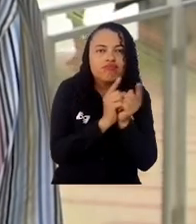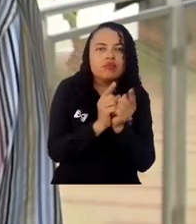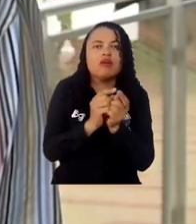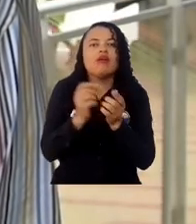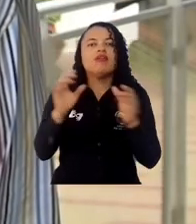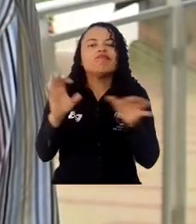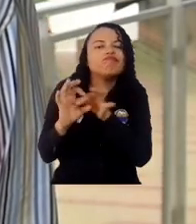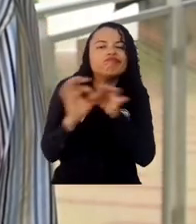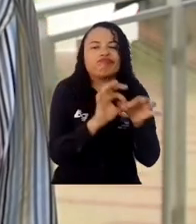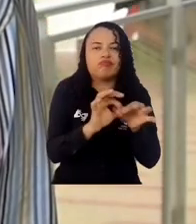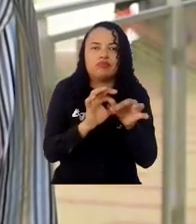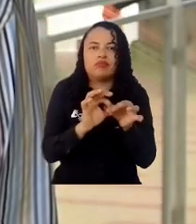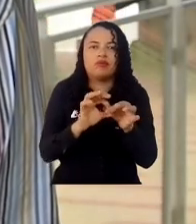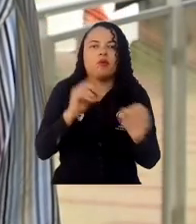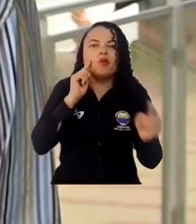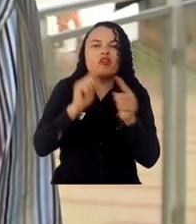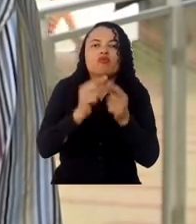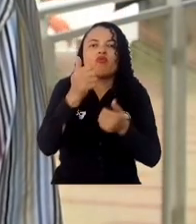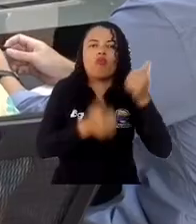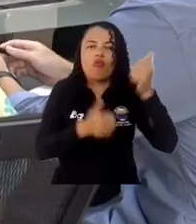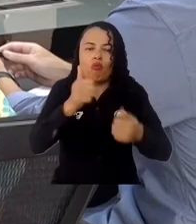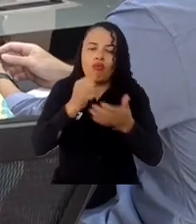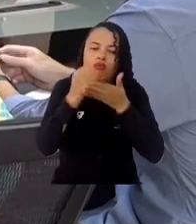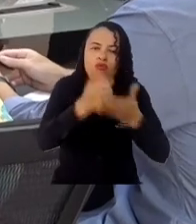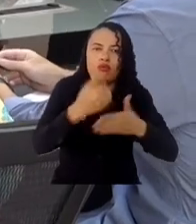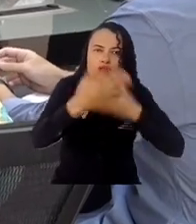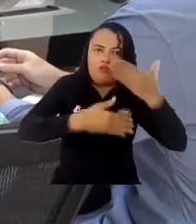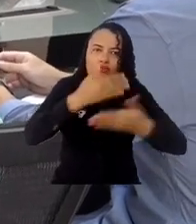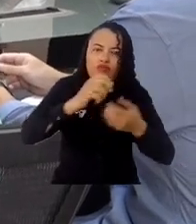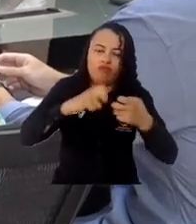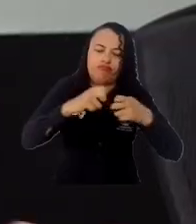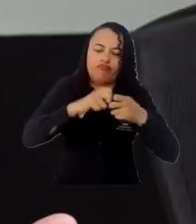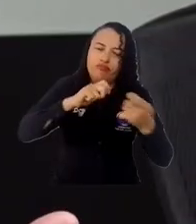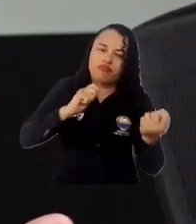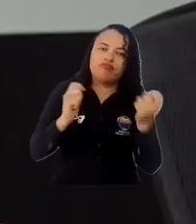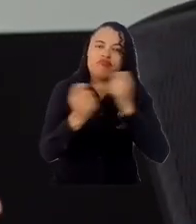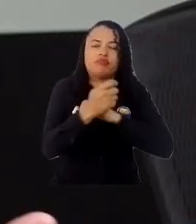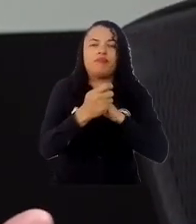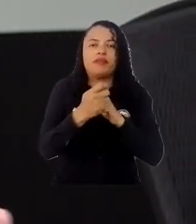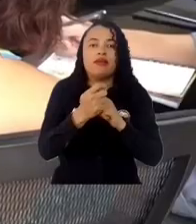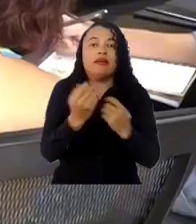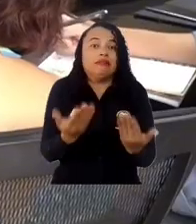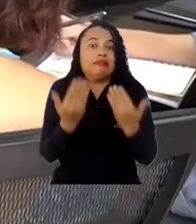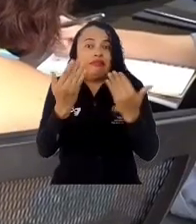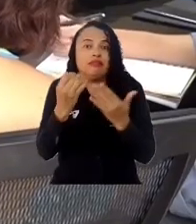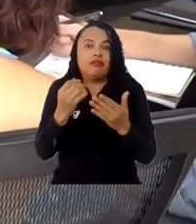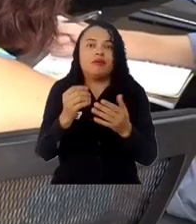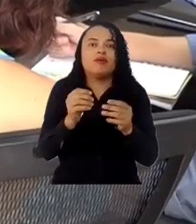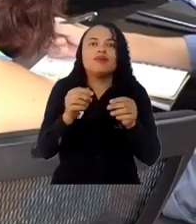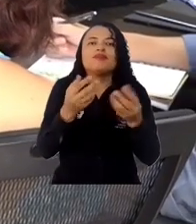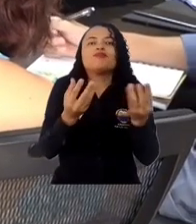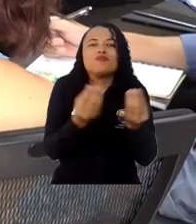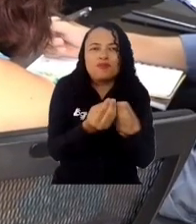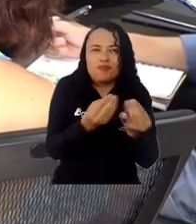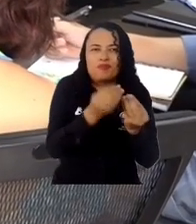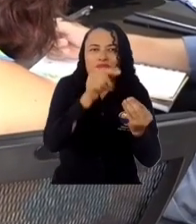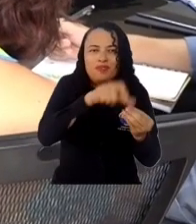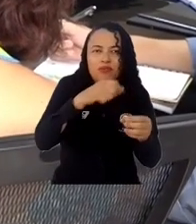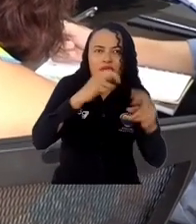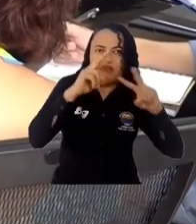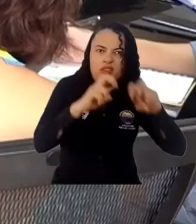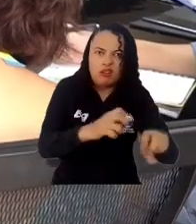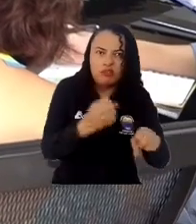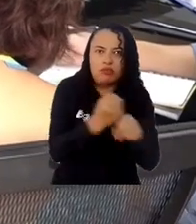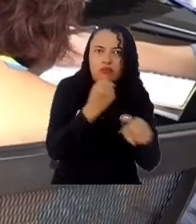ayudar a esta transición energética en el Caribe y ese encuentro es un gana-gana porque del semillero salieron